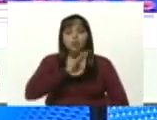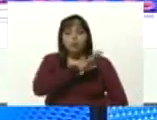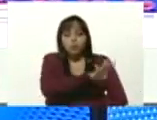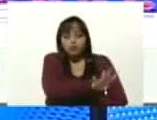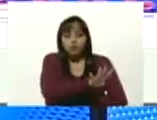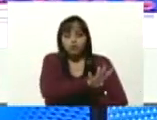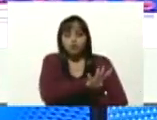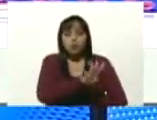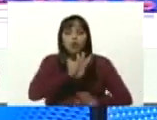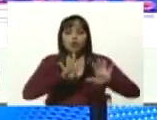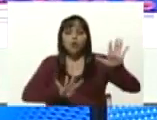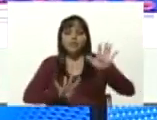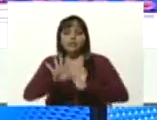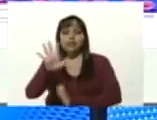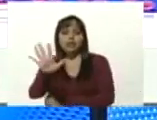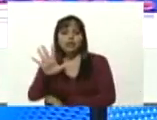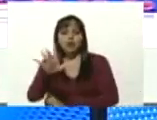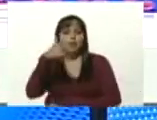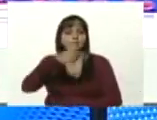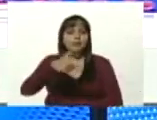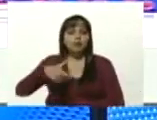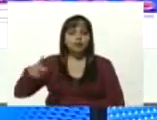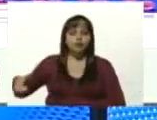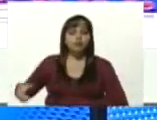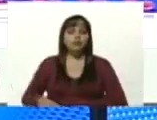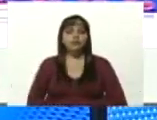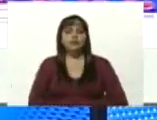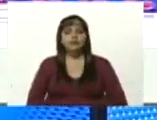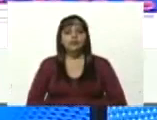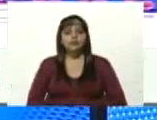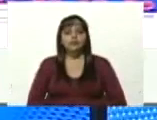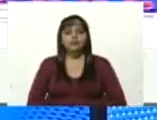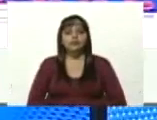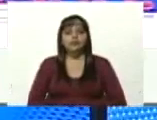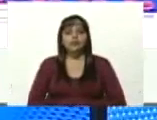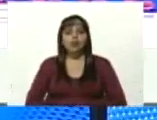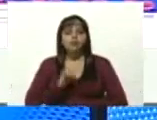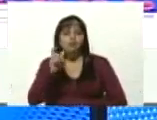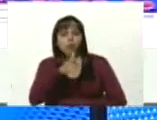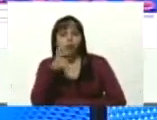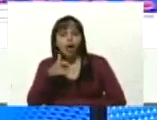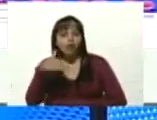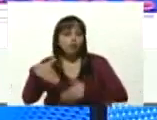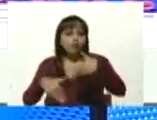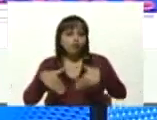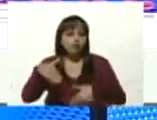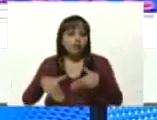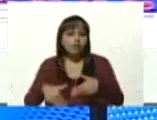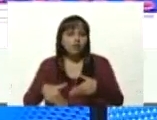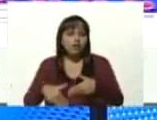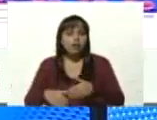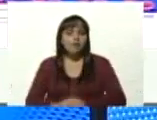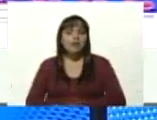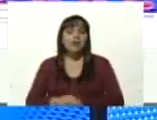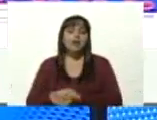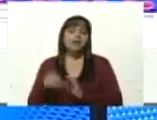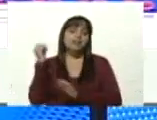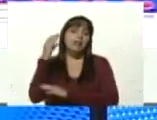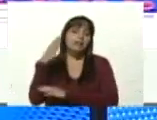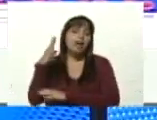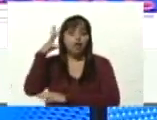495 candidatos y candidatas para las asambleas legislativas y consejos municipales